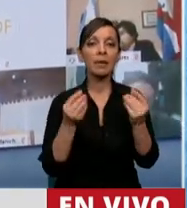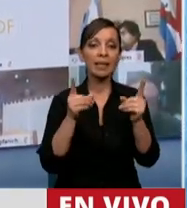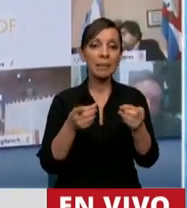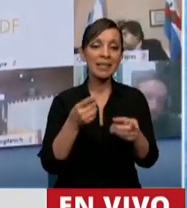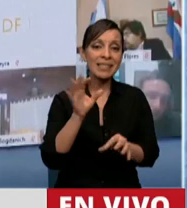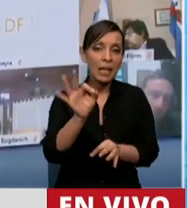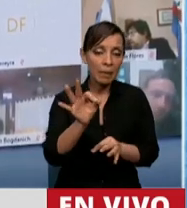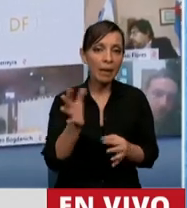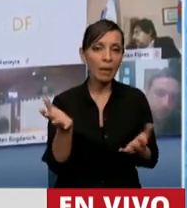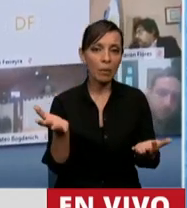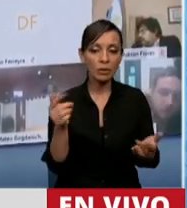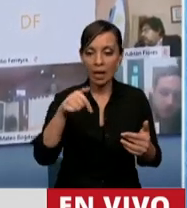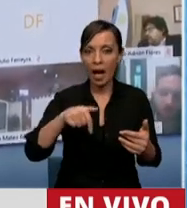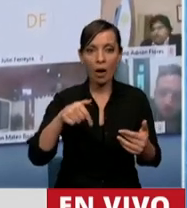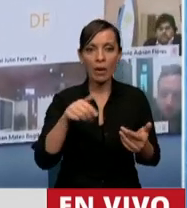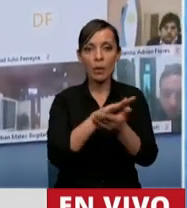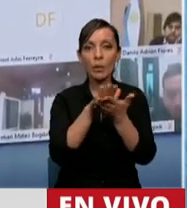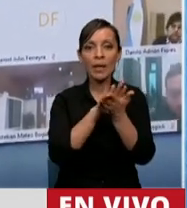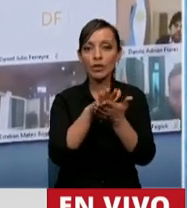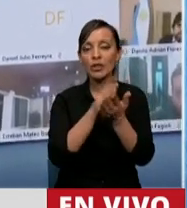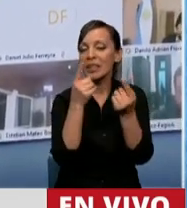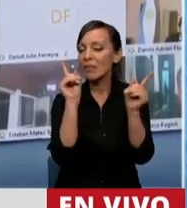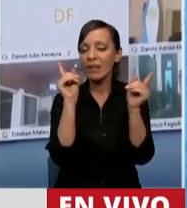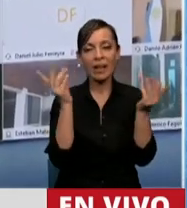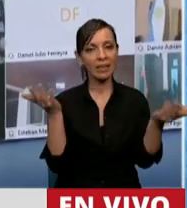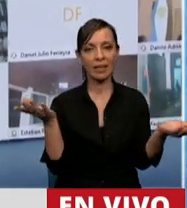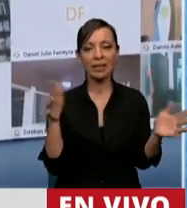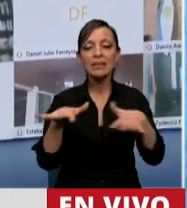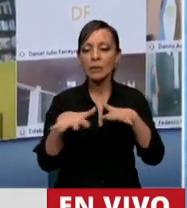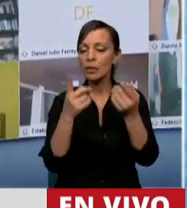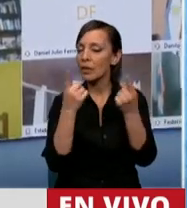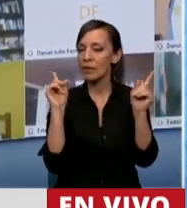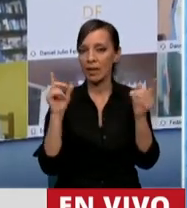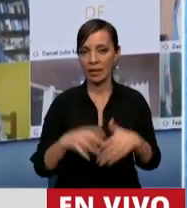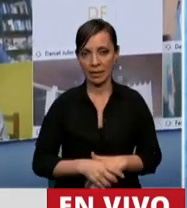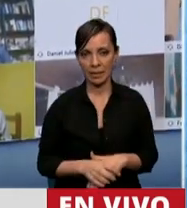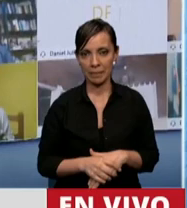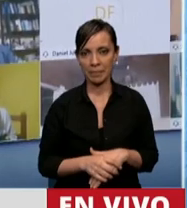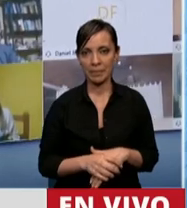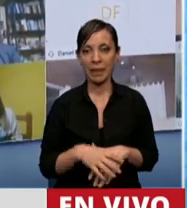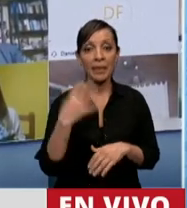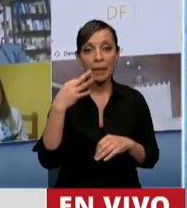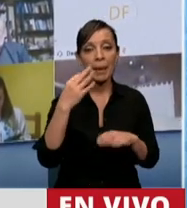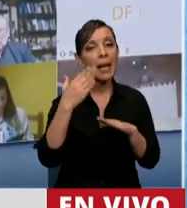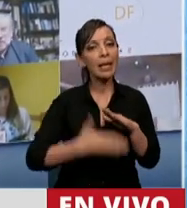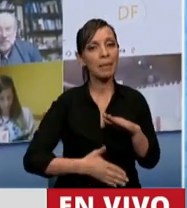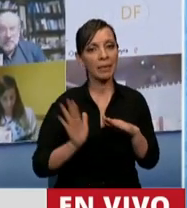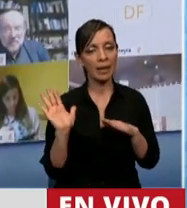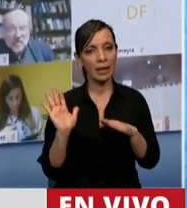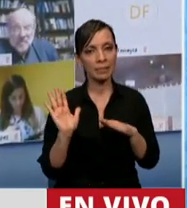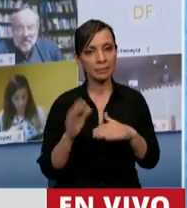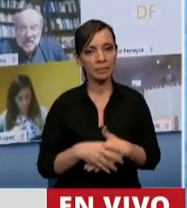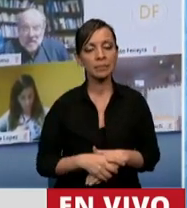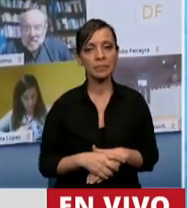entendíamos que estábamos frente a un remedio excepcional y extraordinario que tenía que estar limitado. Y entonces